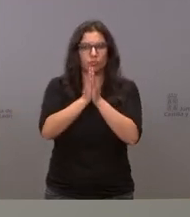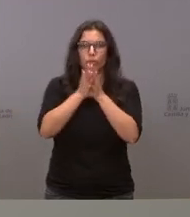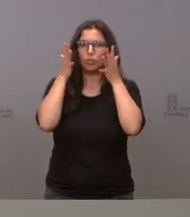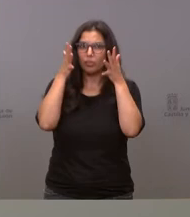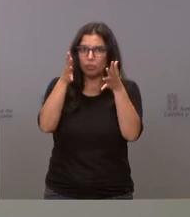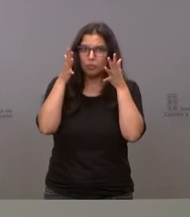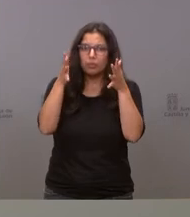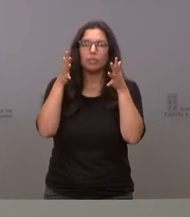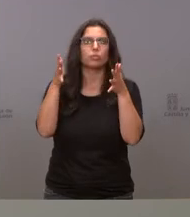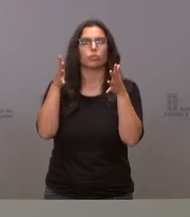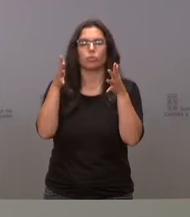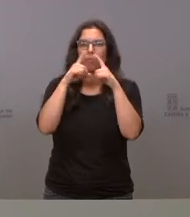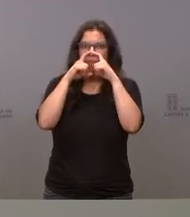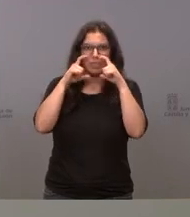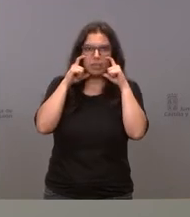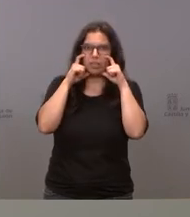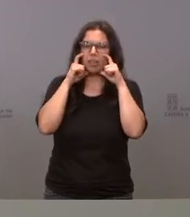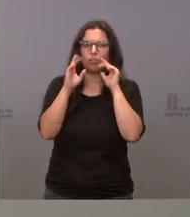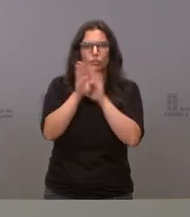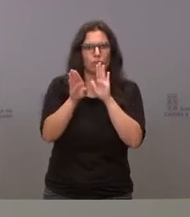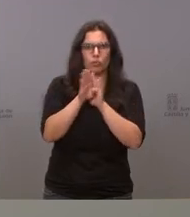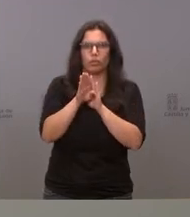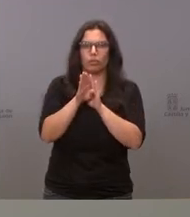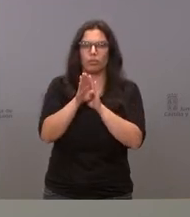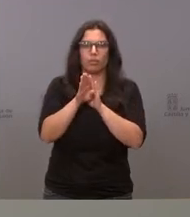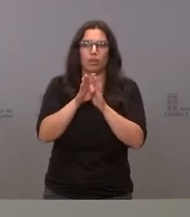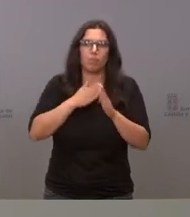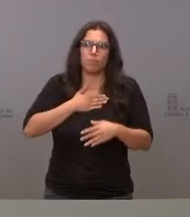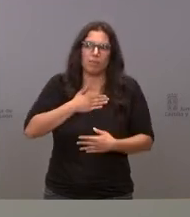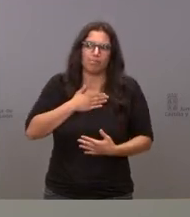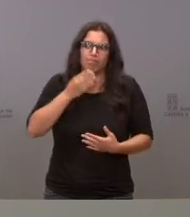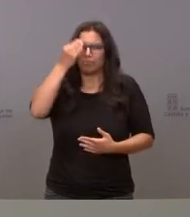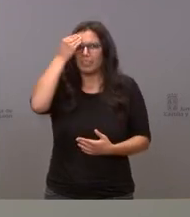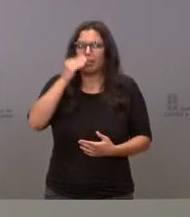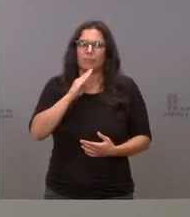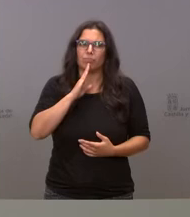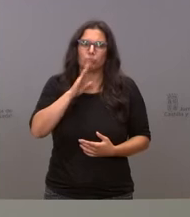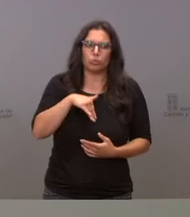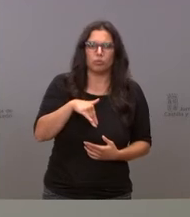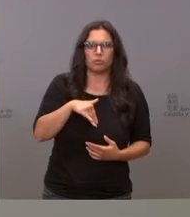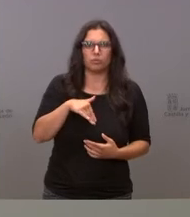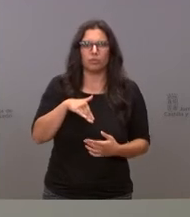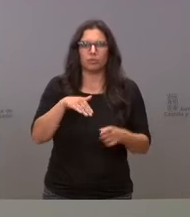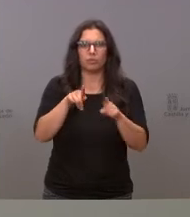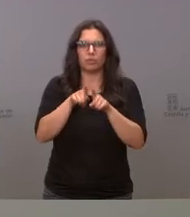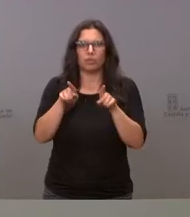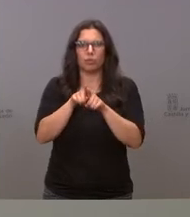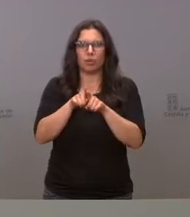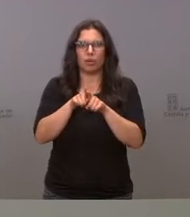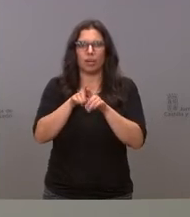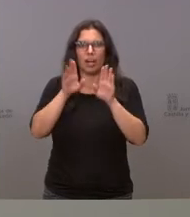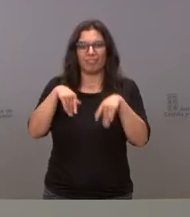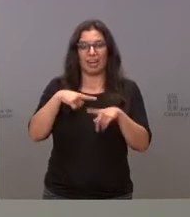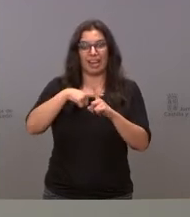vamos a seguir recomendando la mascarilla a mí no me parece adecuado que no se pueda que nos saltemos el semáforo es decir el